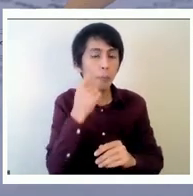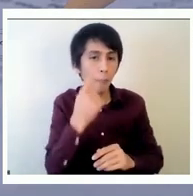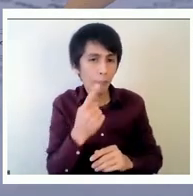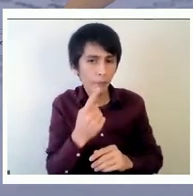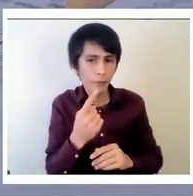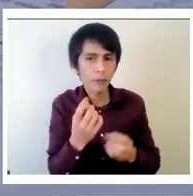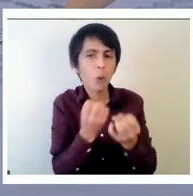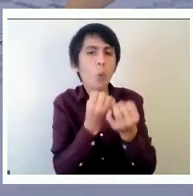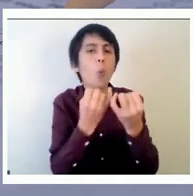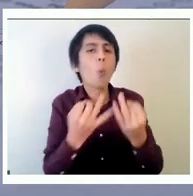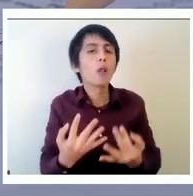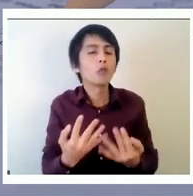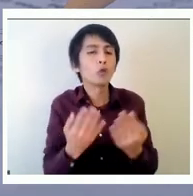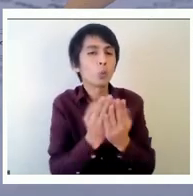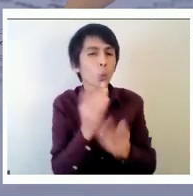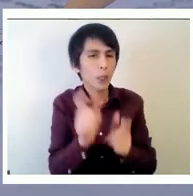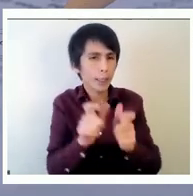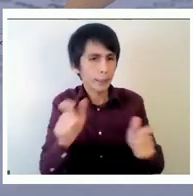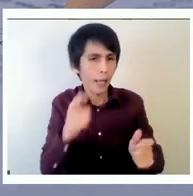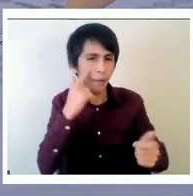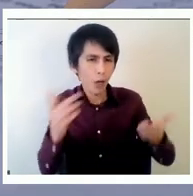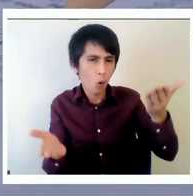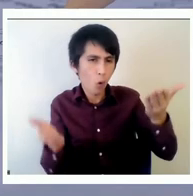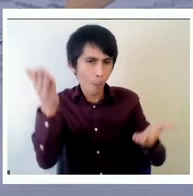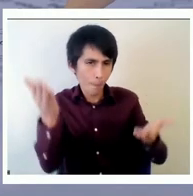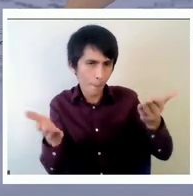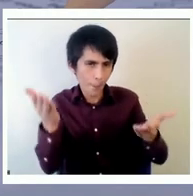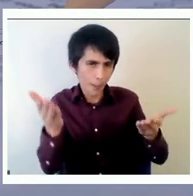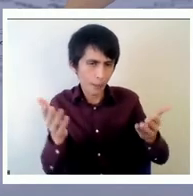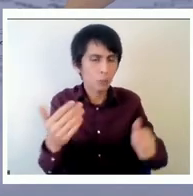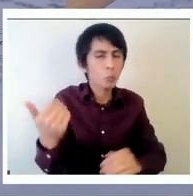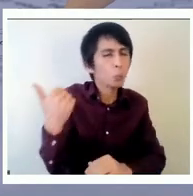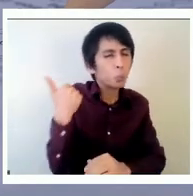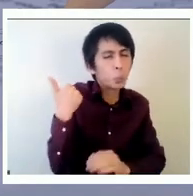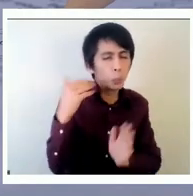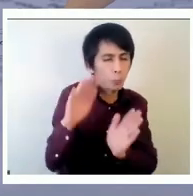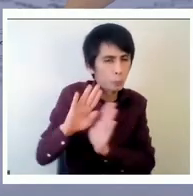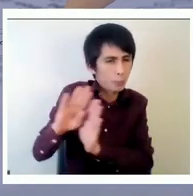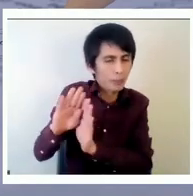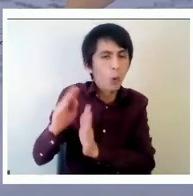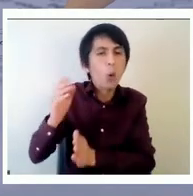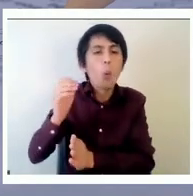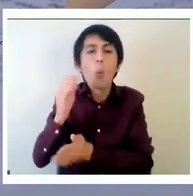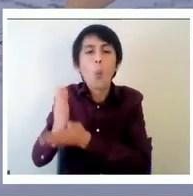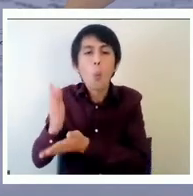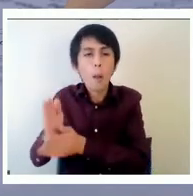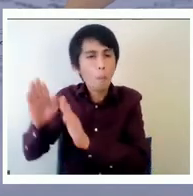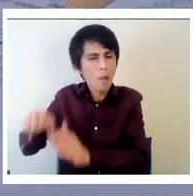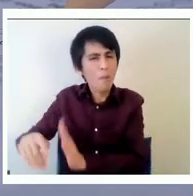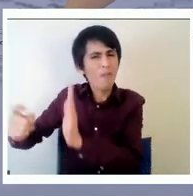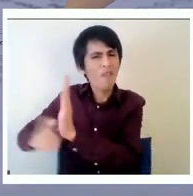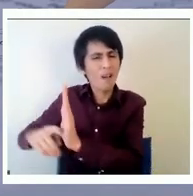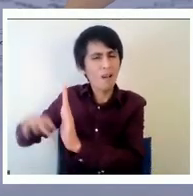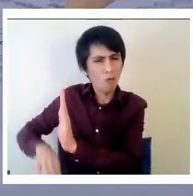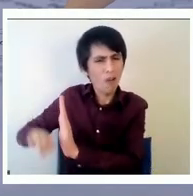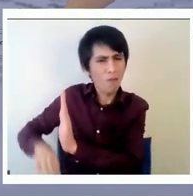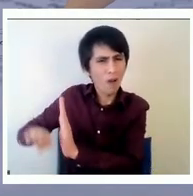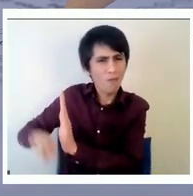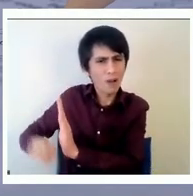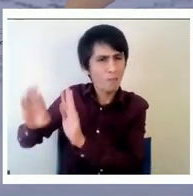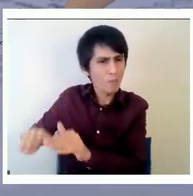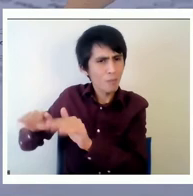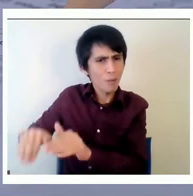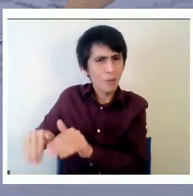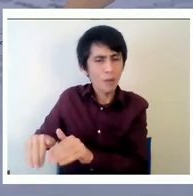y comparamos la clasificación más allá de cuántas escuelas se hayan mantenido persistentemente en el nivel más bajo y por lo tanto enfrente las altas